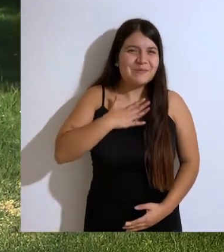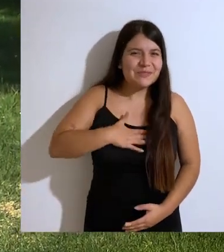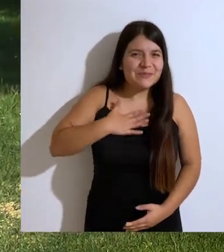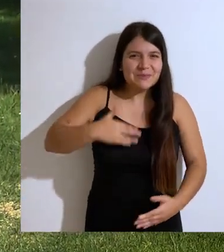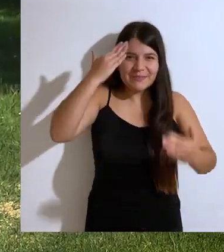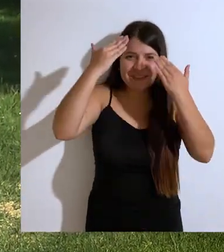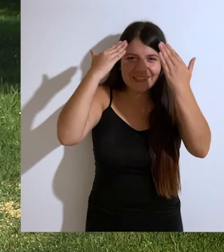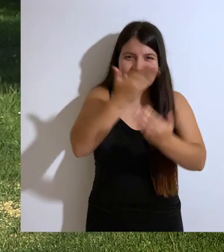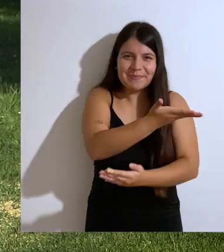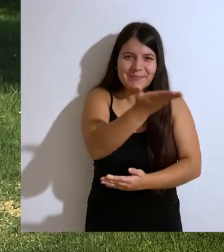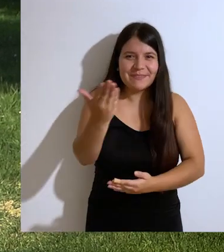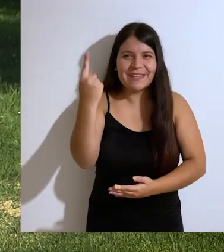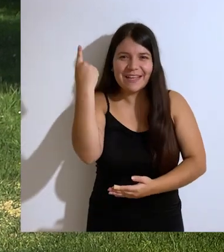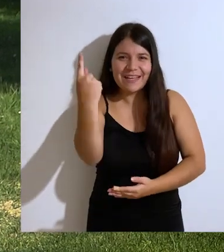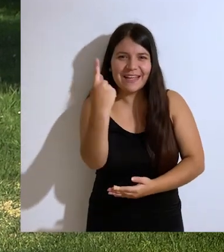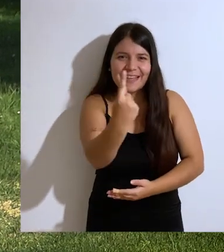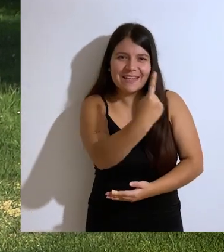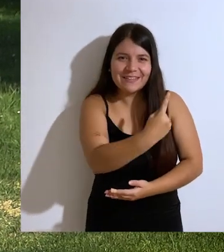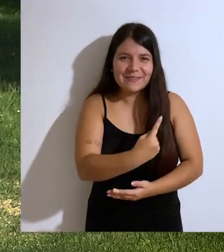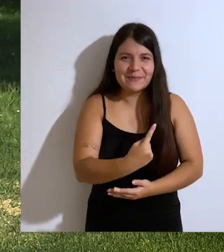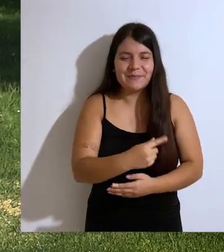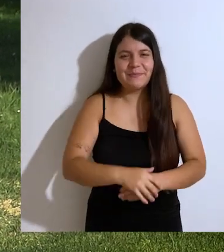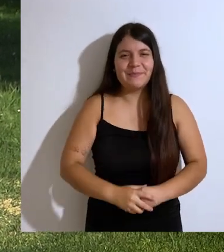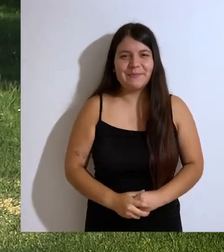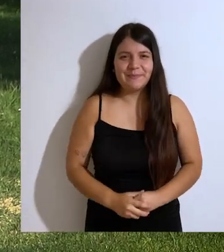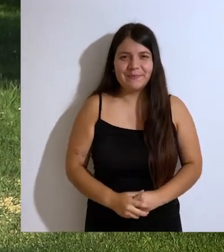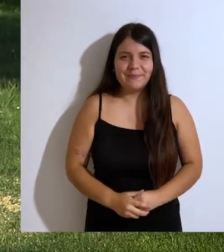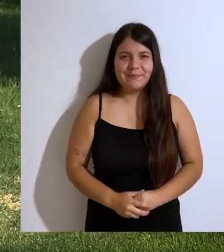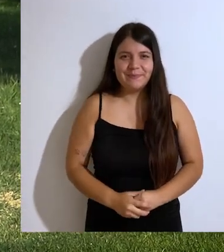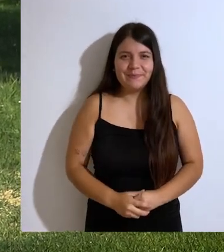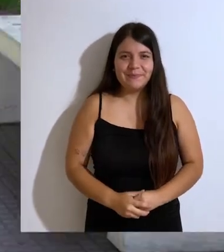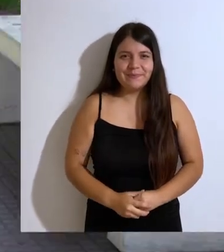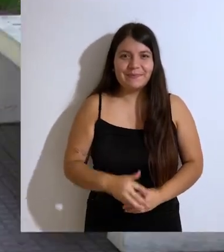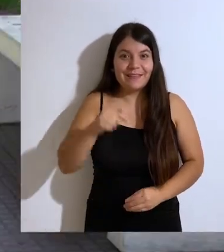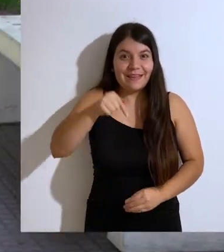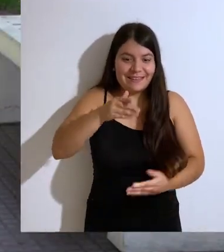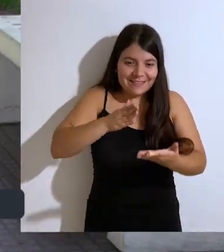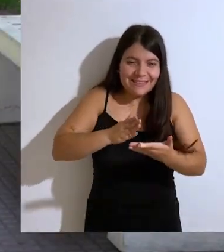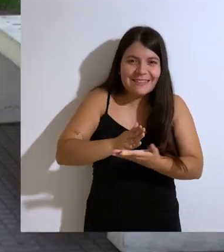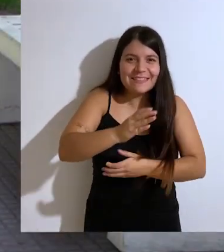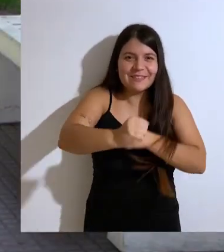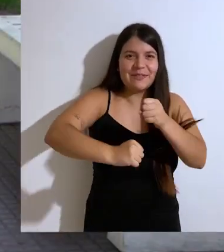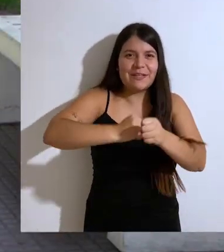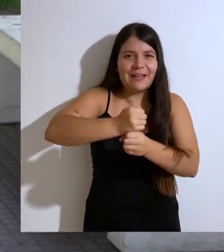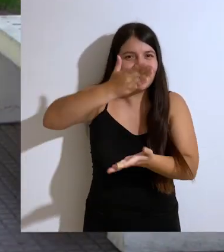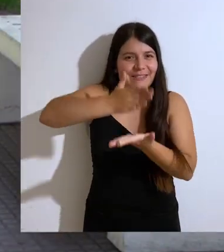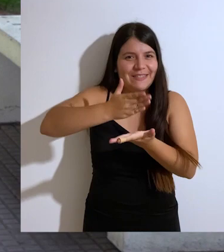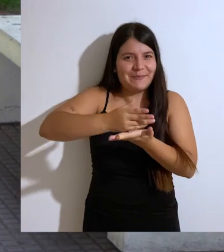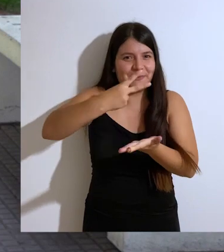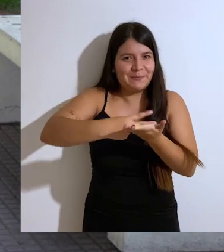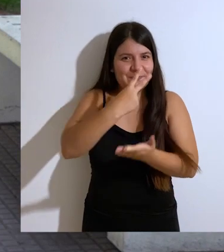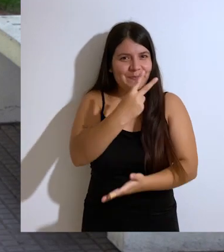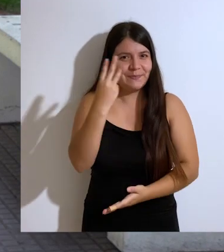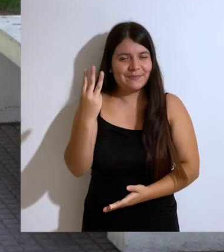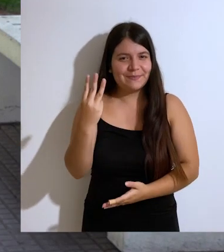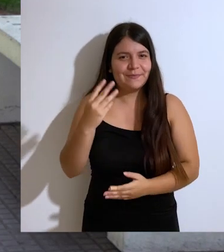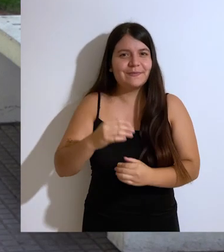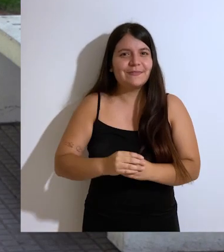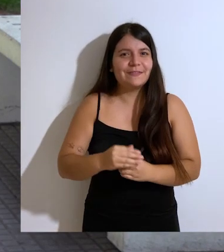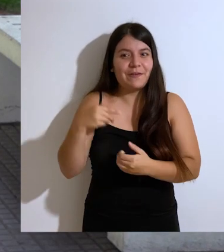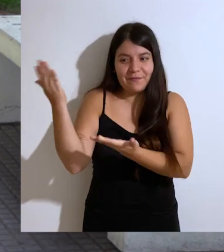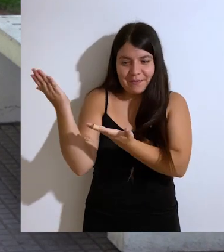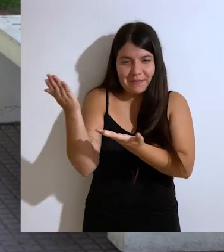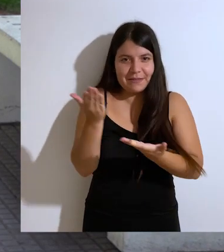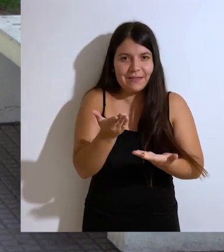Me da mucho gusto saludarles a cada una, a cada uno de ustedes en este inicio del año académico 2023.